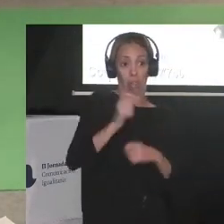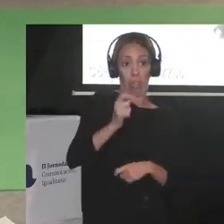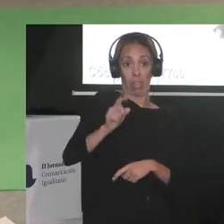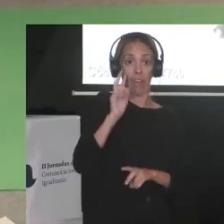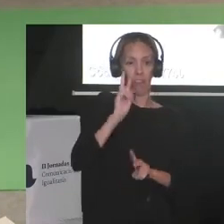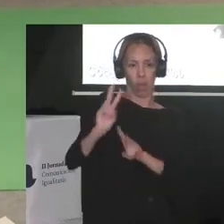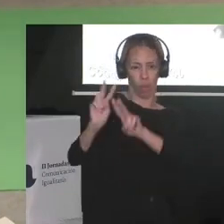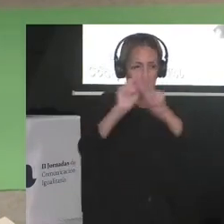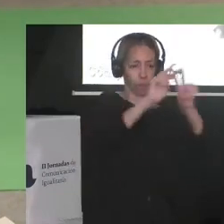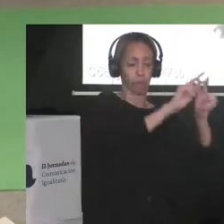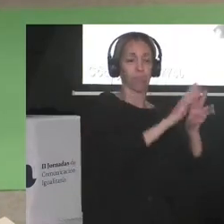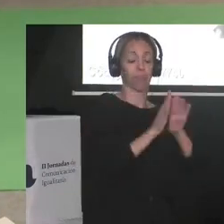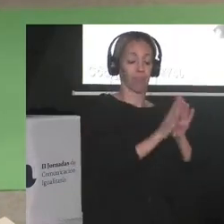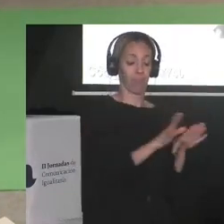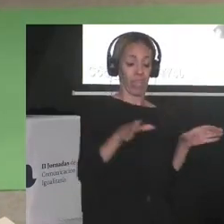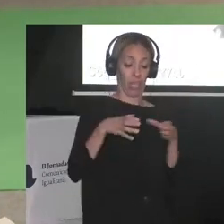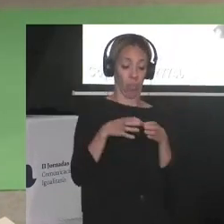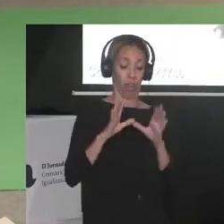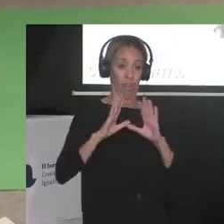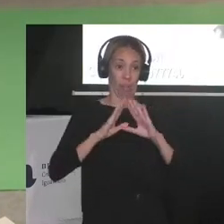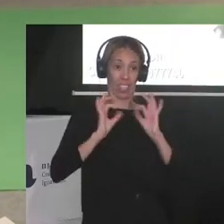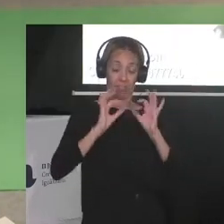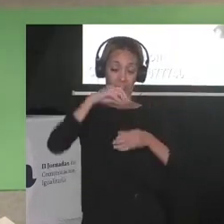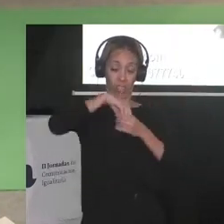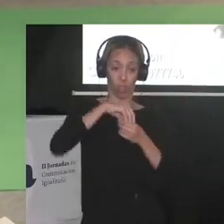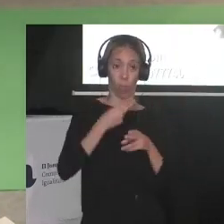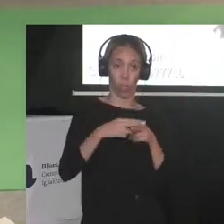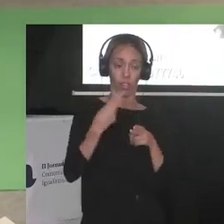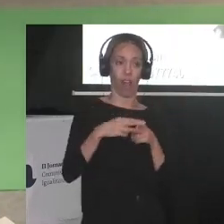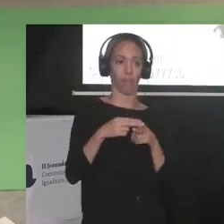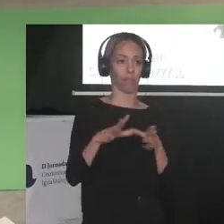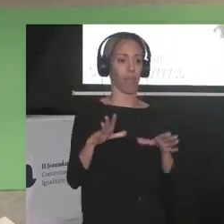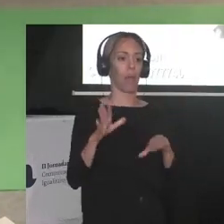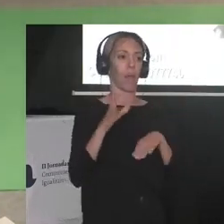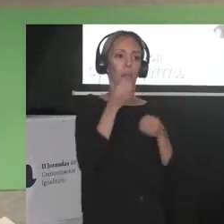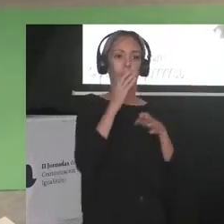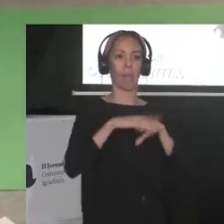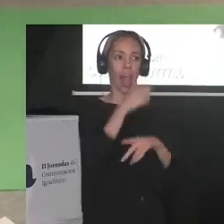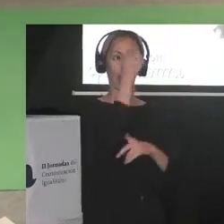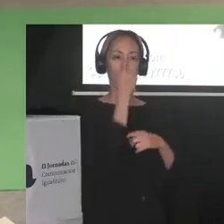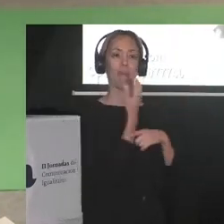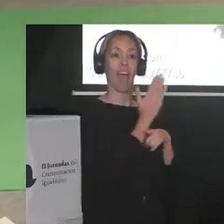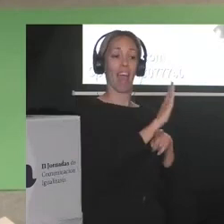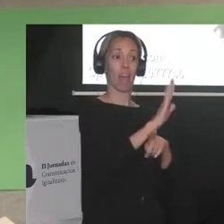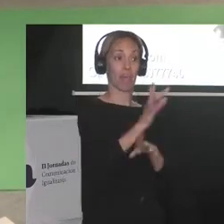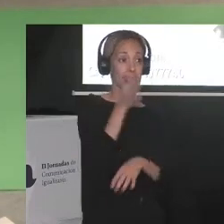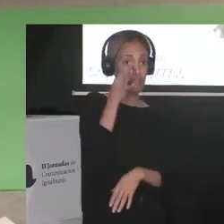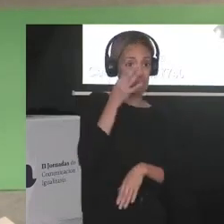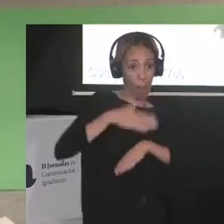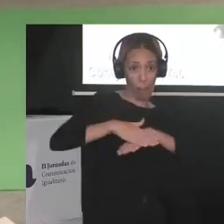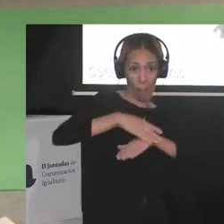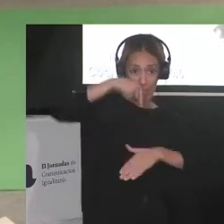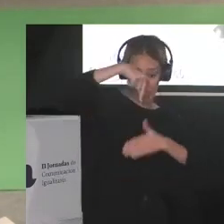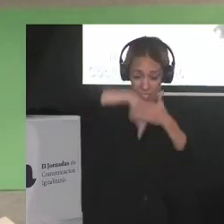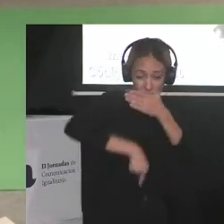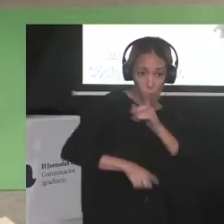como en los partidos políticos, quedamos bien de cara a la galería, pero poco cambia estructuralmente.